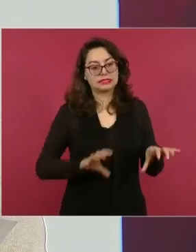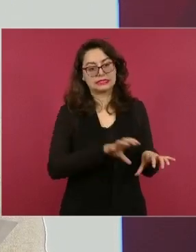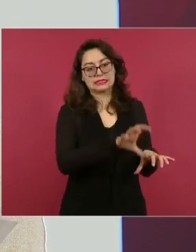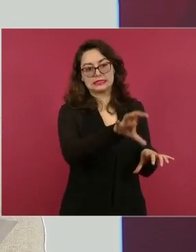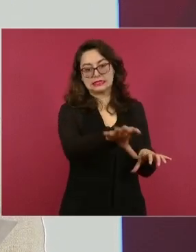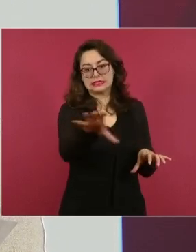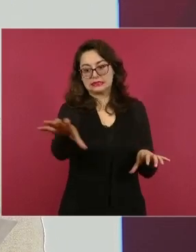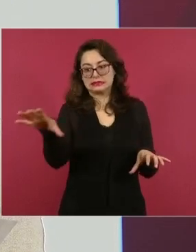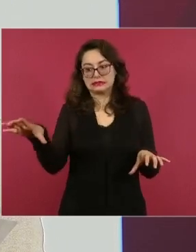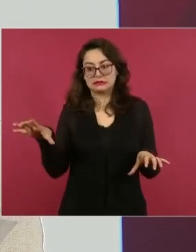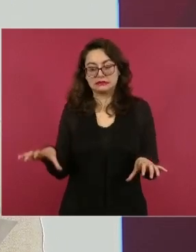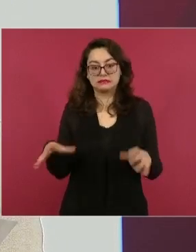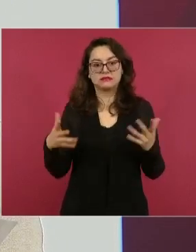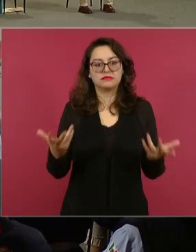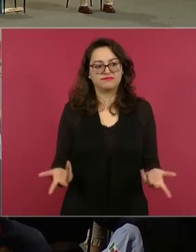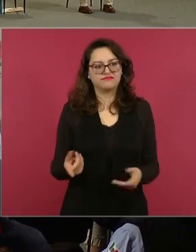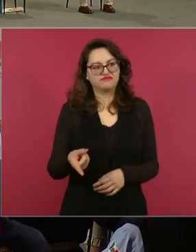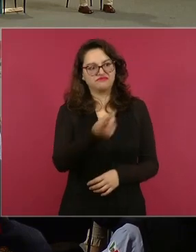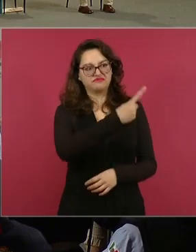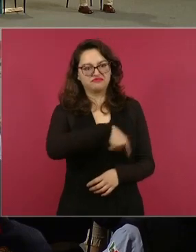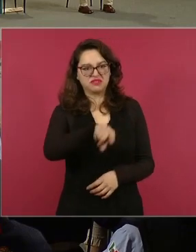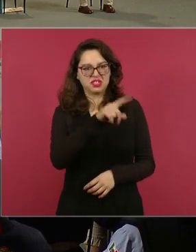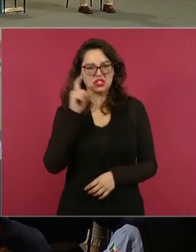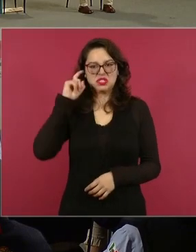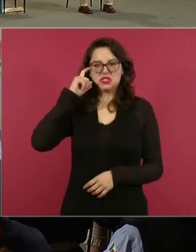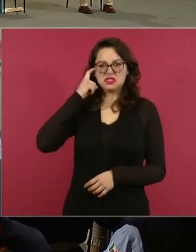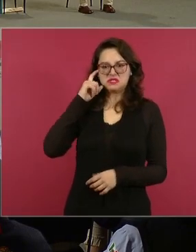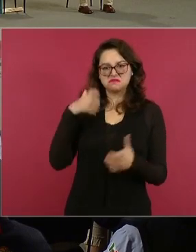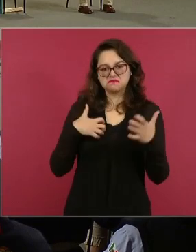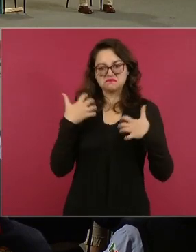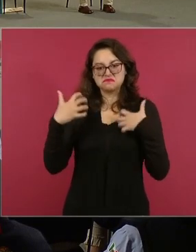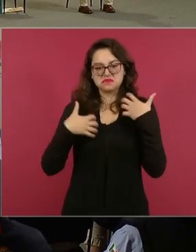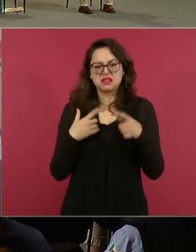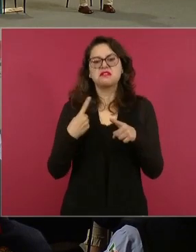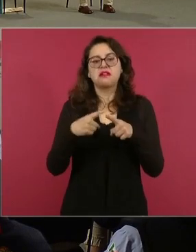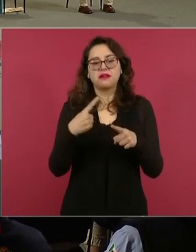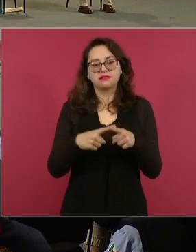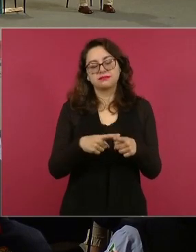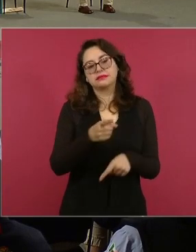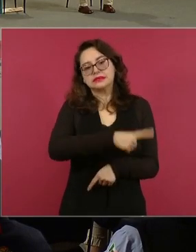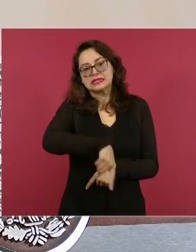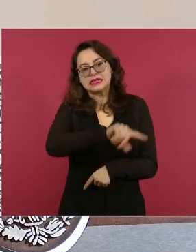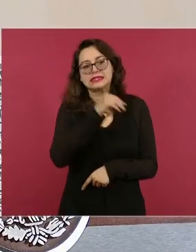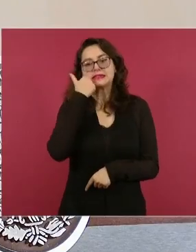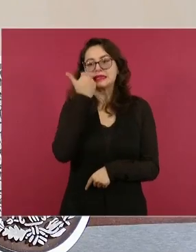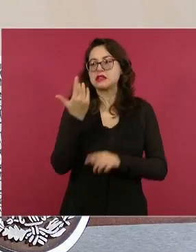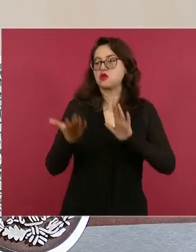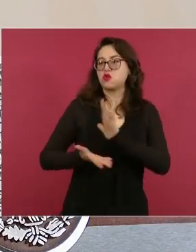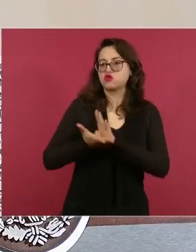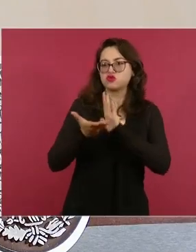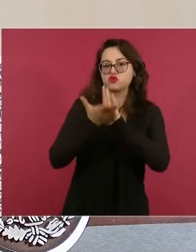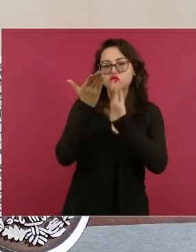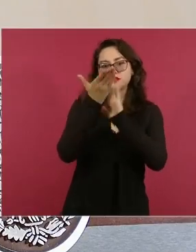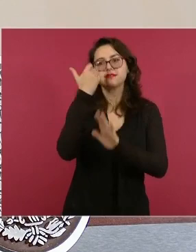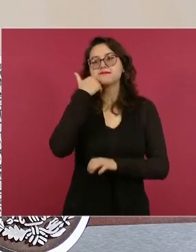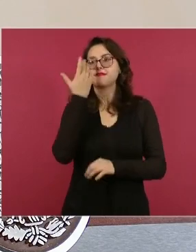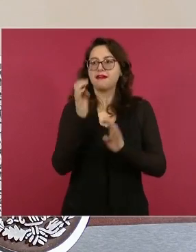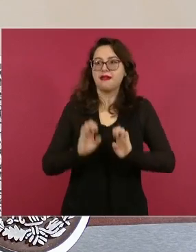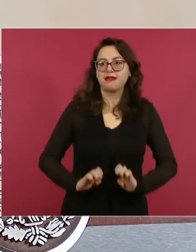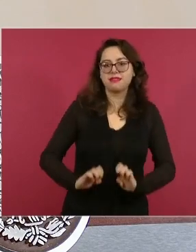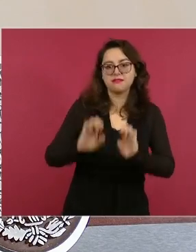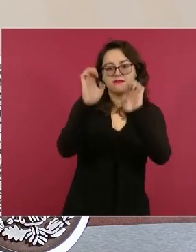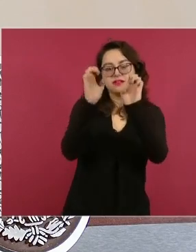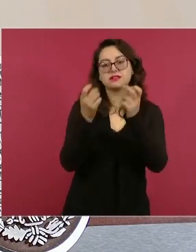tenemos presiones, presiones de desarrollos inmobiliarios, de crecimiento urbano y en este sentido también